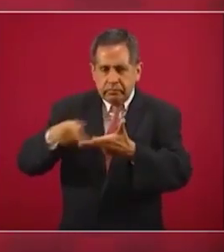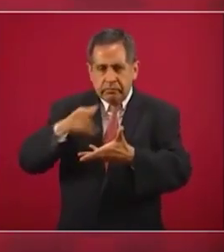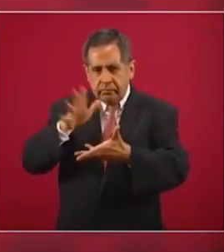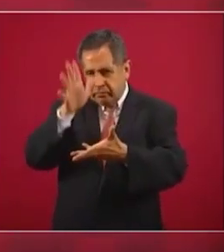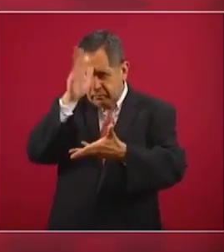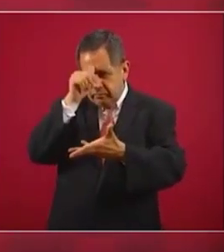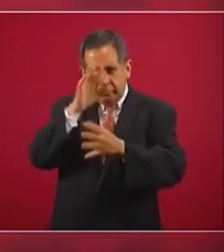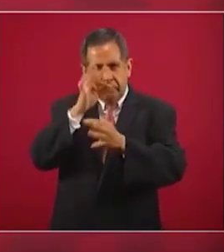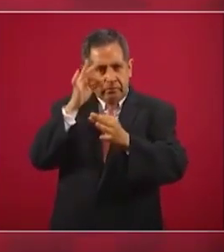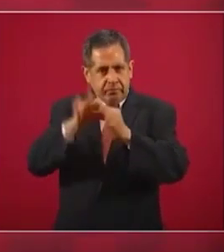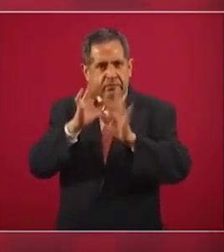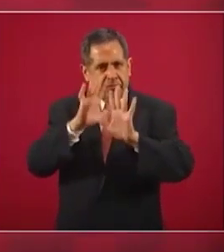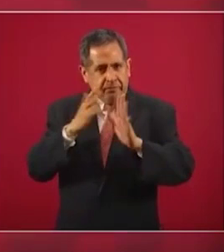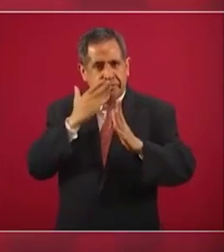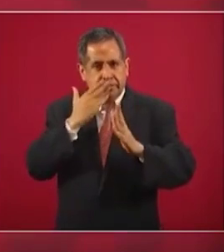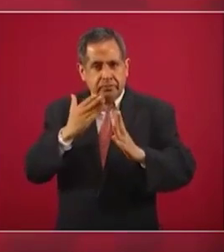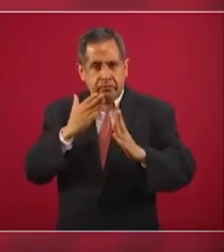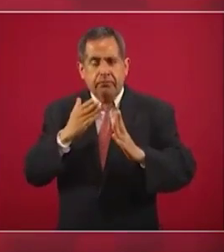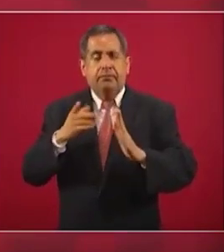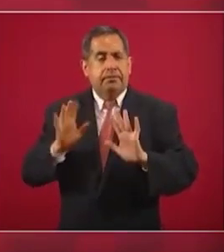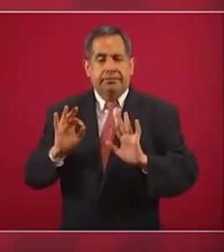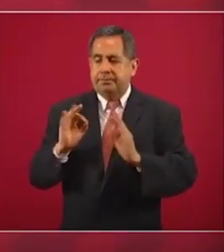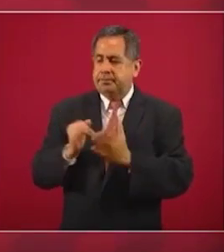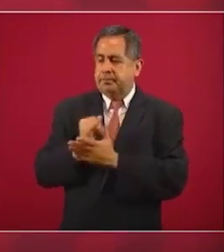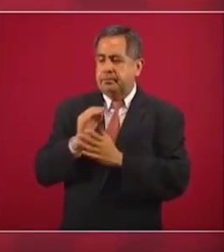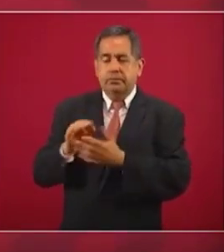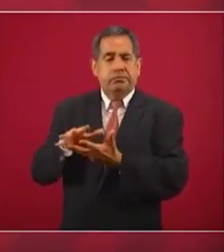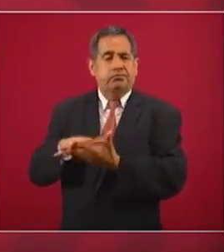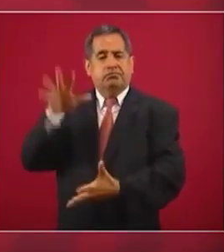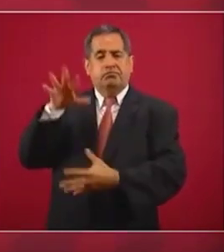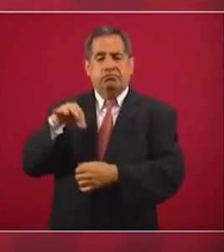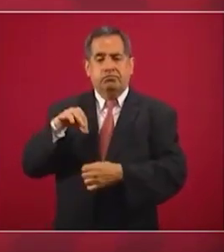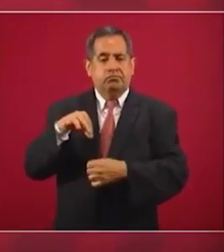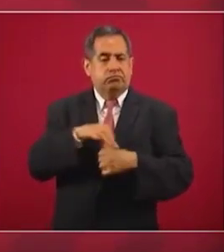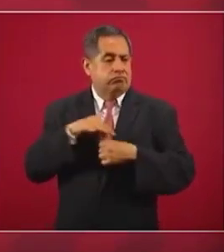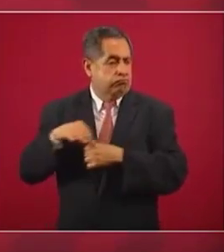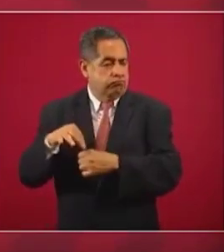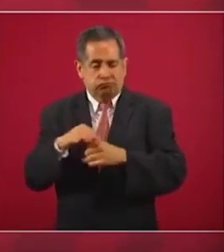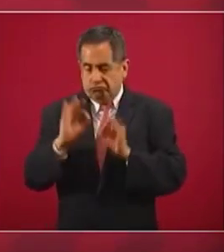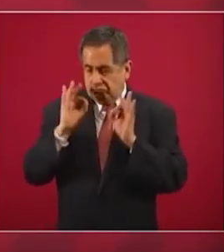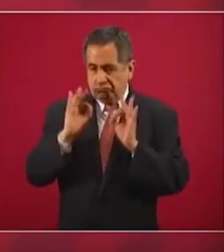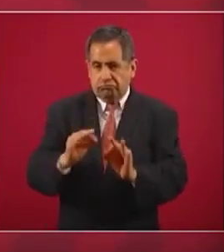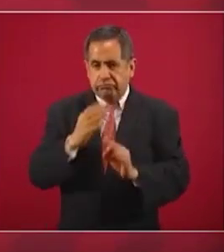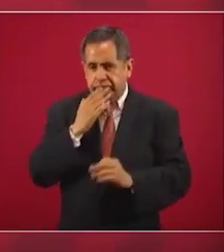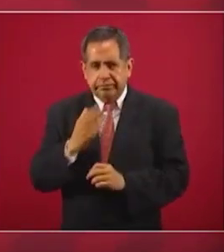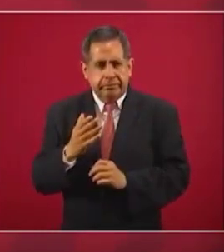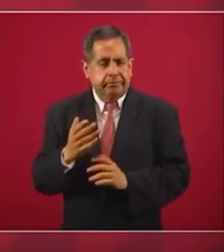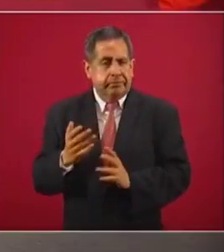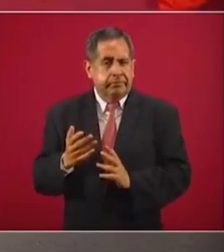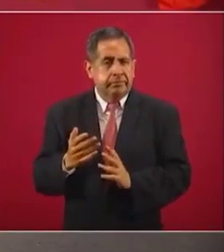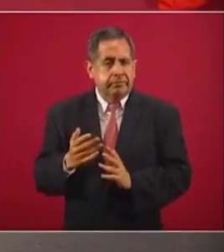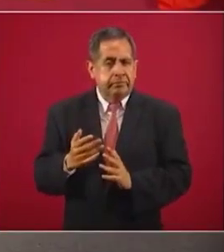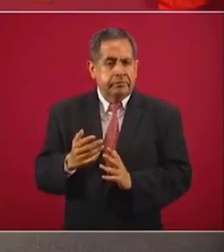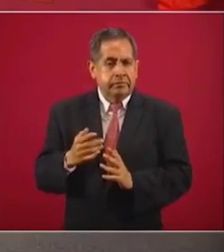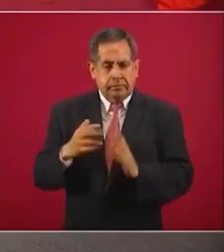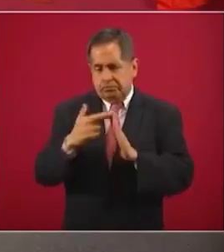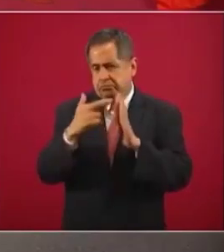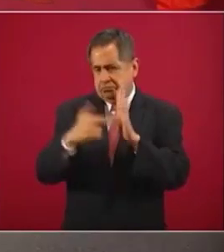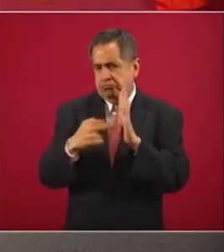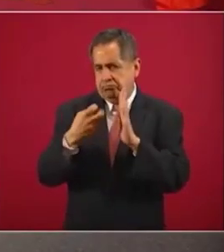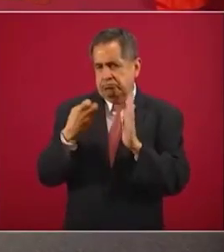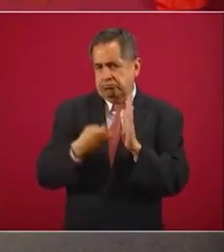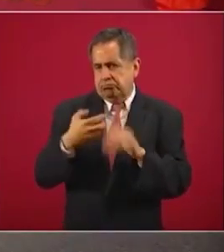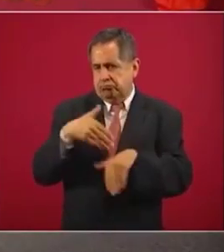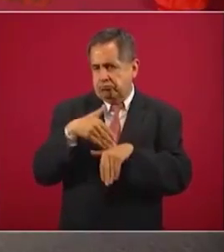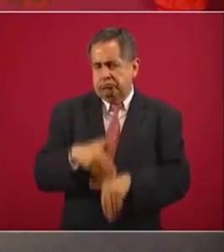resolver esto por mayoría, de conformidad con el reglamento.